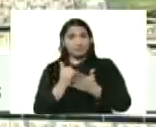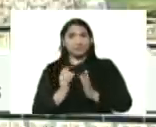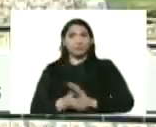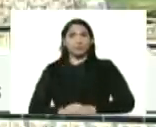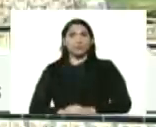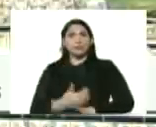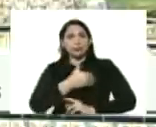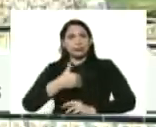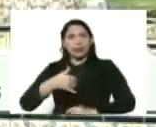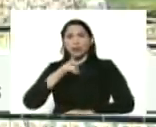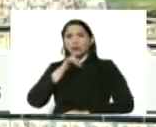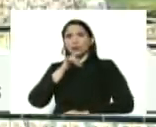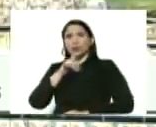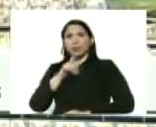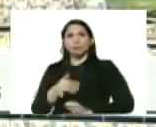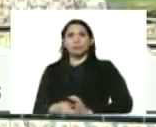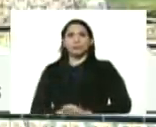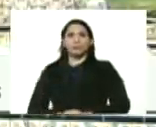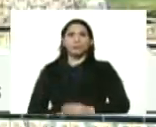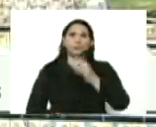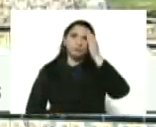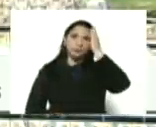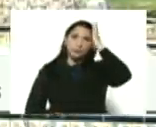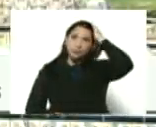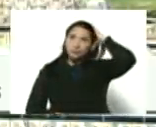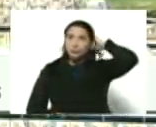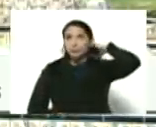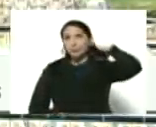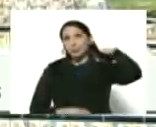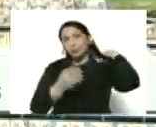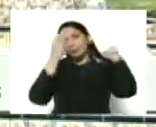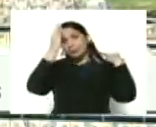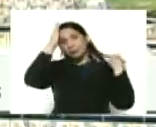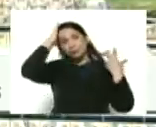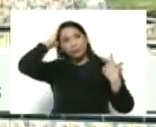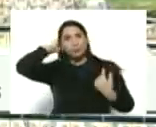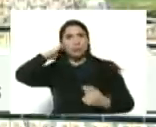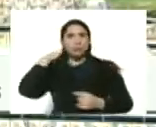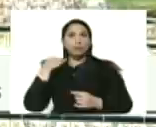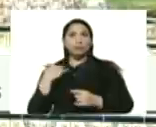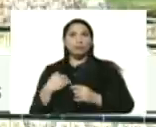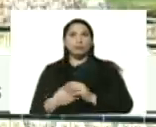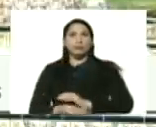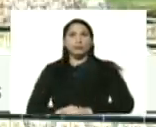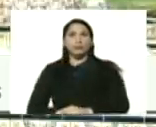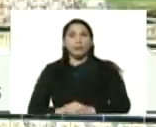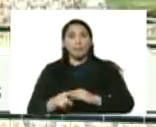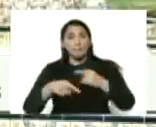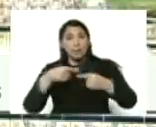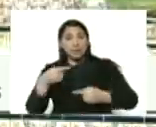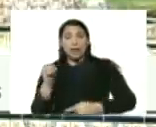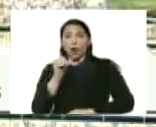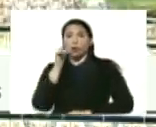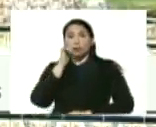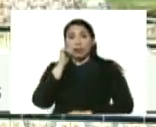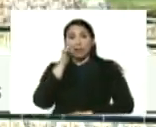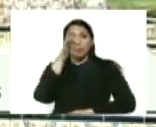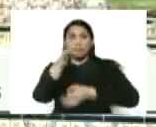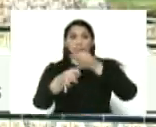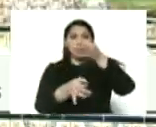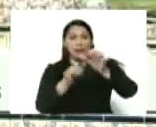quiero anunciar, mañana o el sábado voy a explicar a detalle